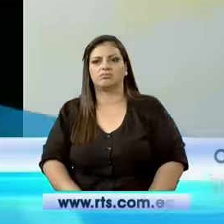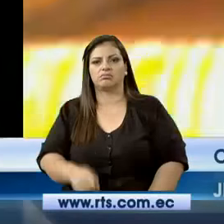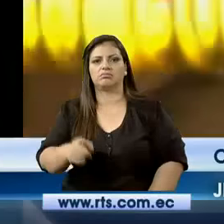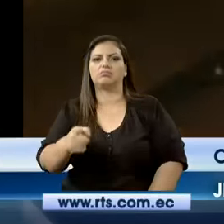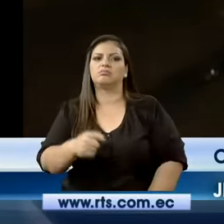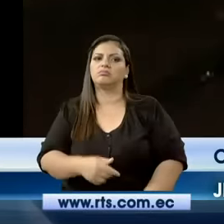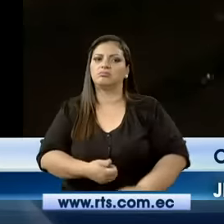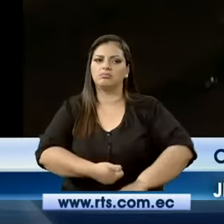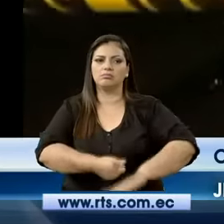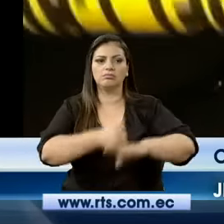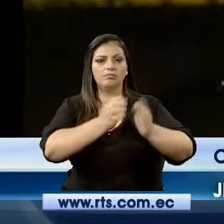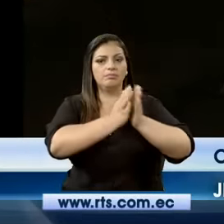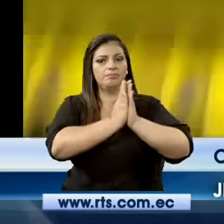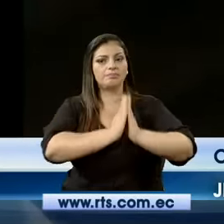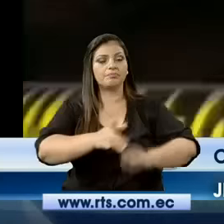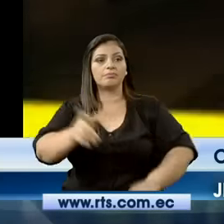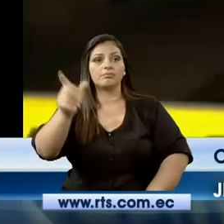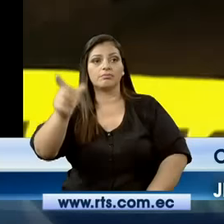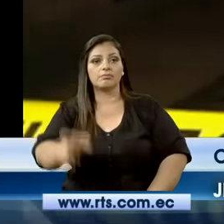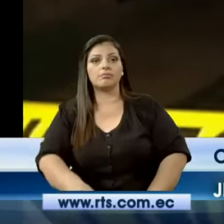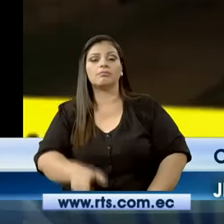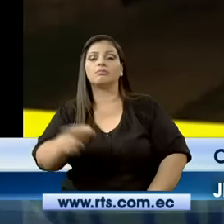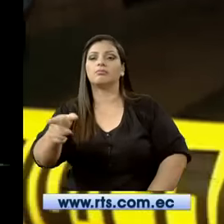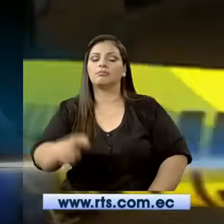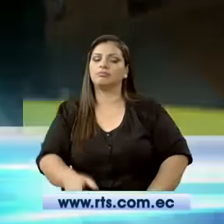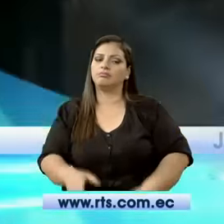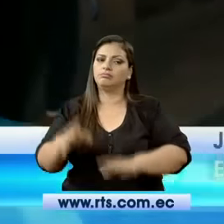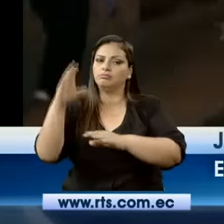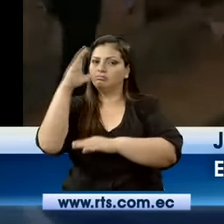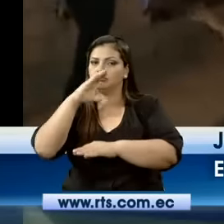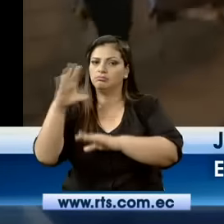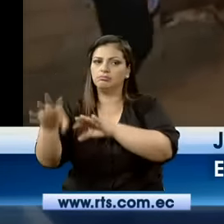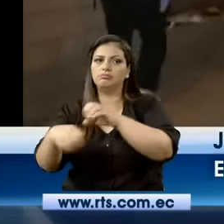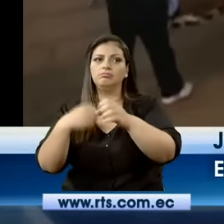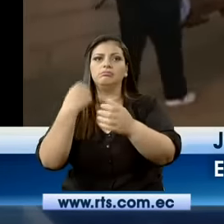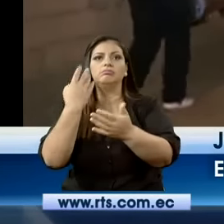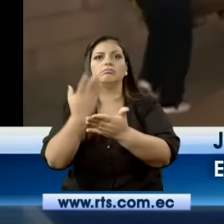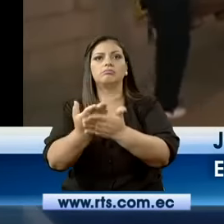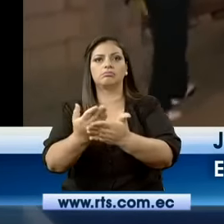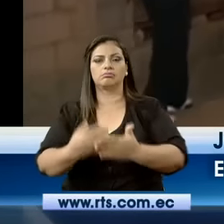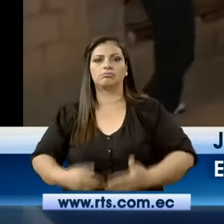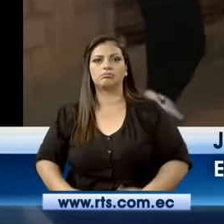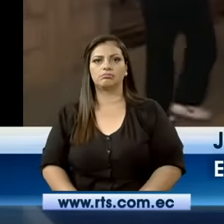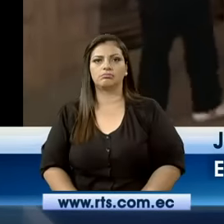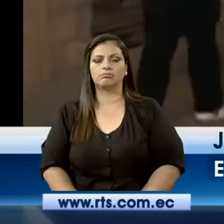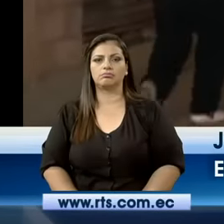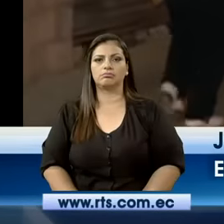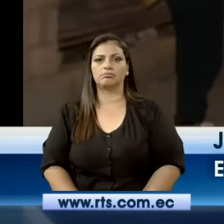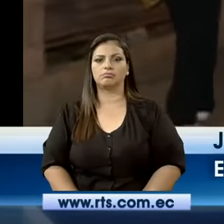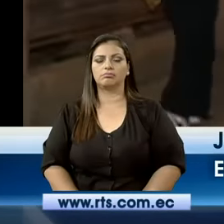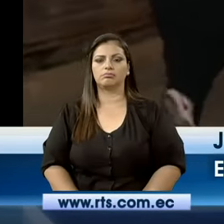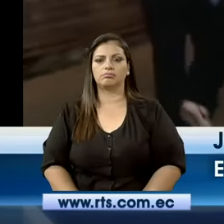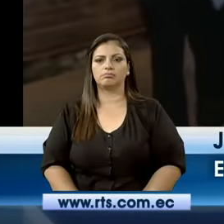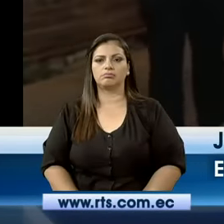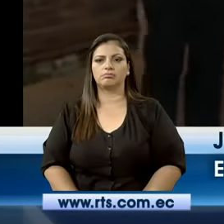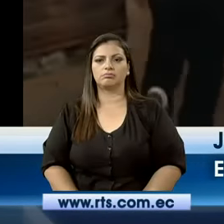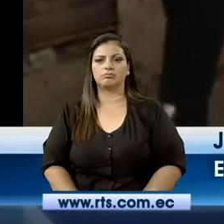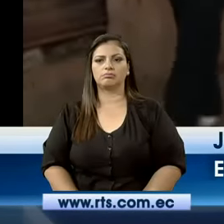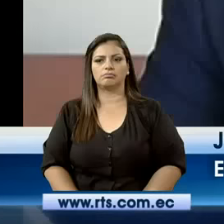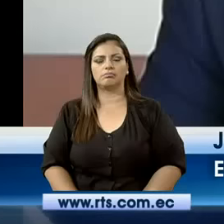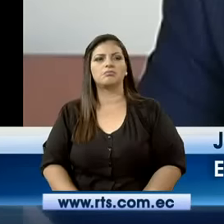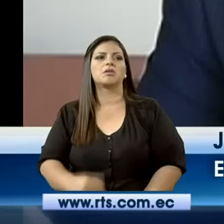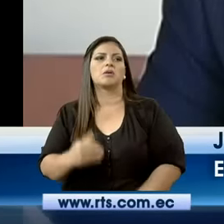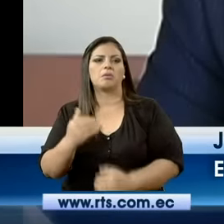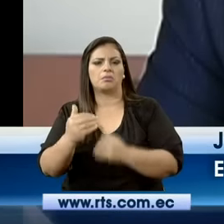detención. Entonces, la motivación cambiaría cuando avance la investigación, conforme se vaya